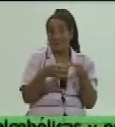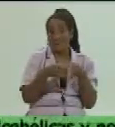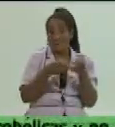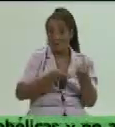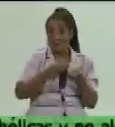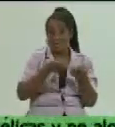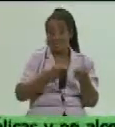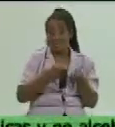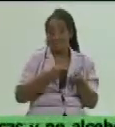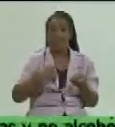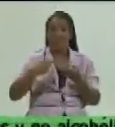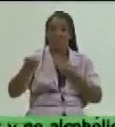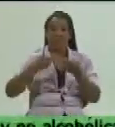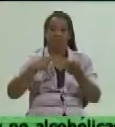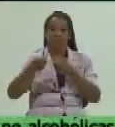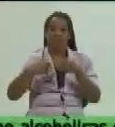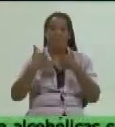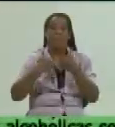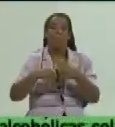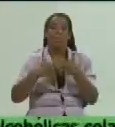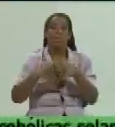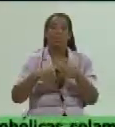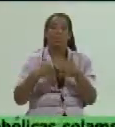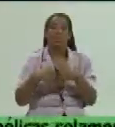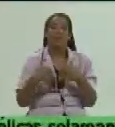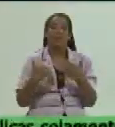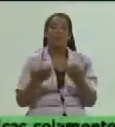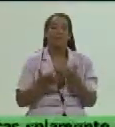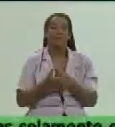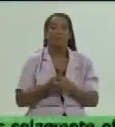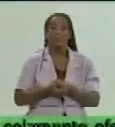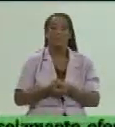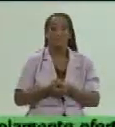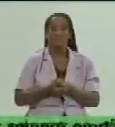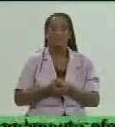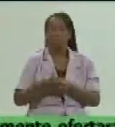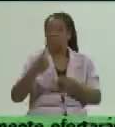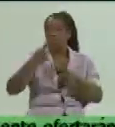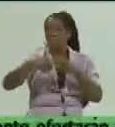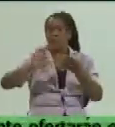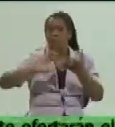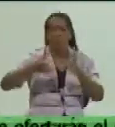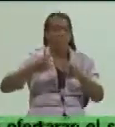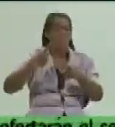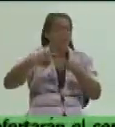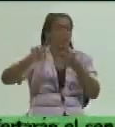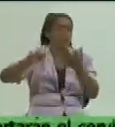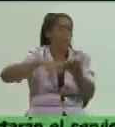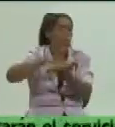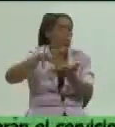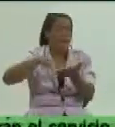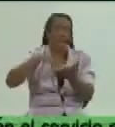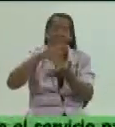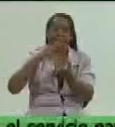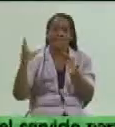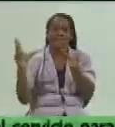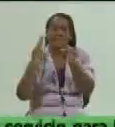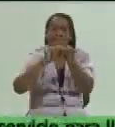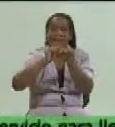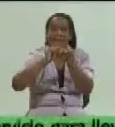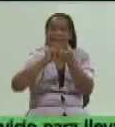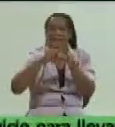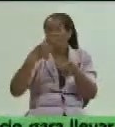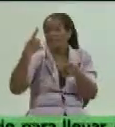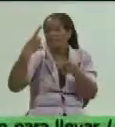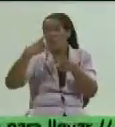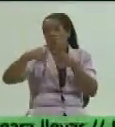comercializar productos adquiridos de otra forma en otros lugares incluso fuera de las fronteras de